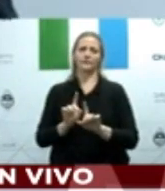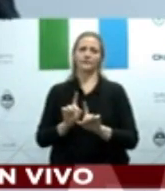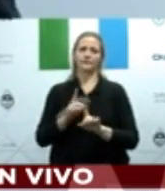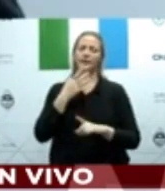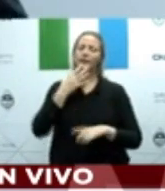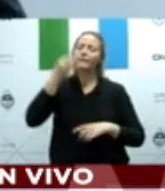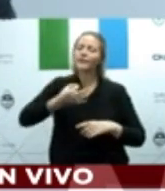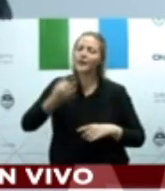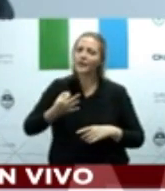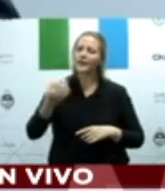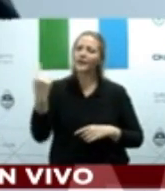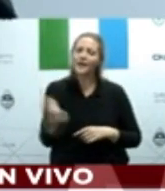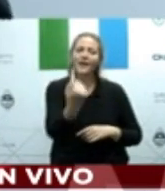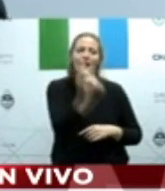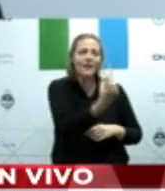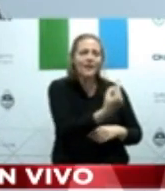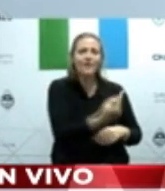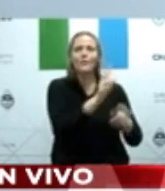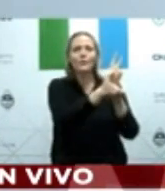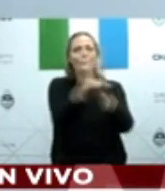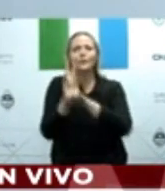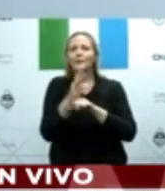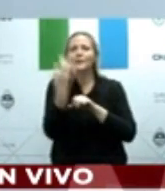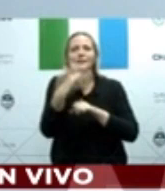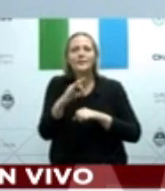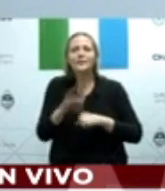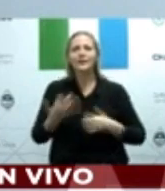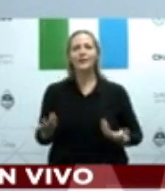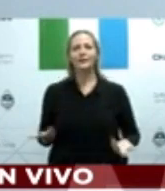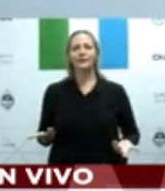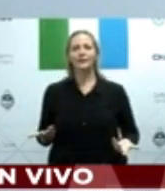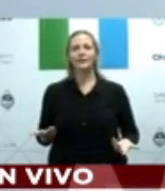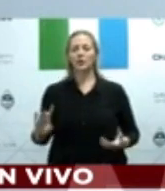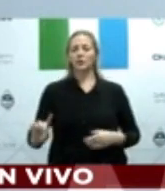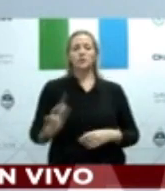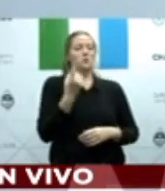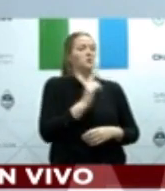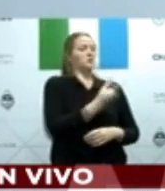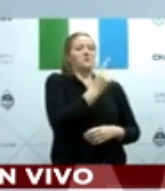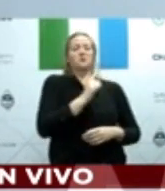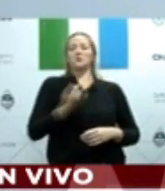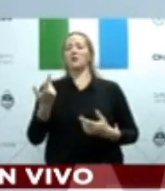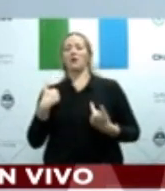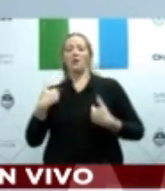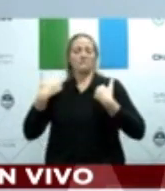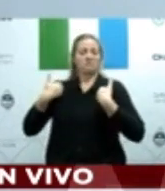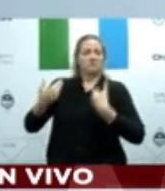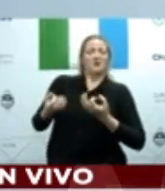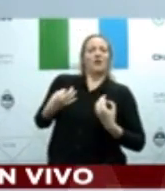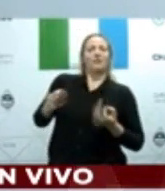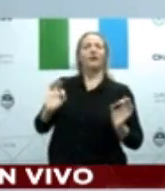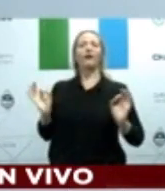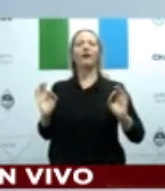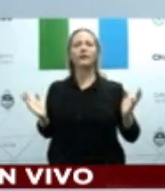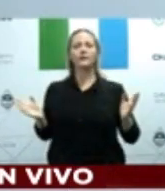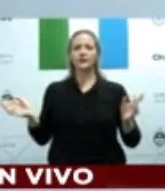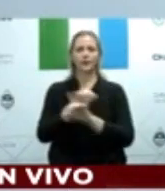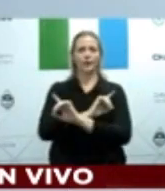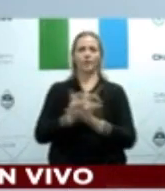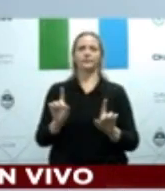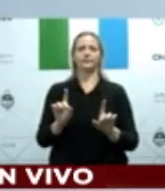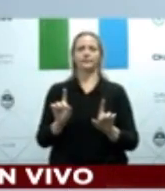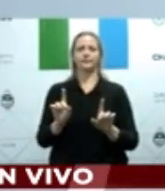individualistas en la más de rancia concepción, sino absolutamente no solidarios con el prójimo.